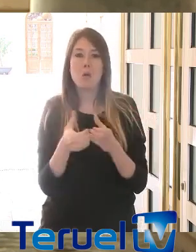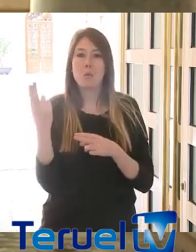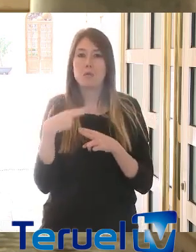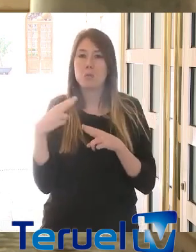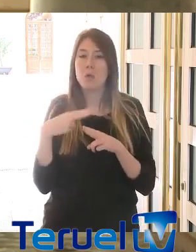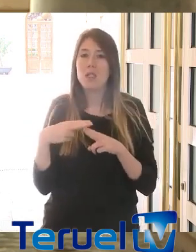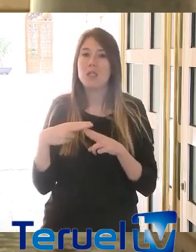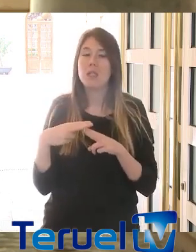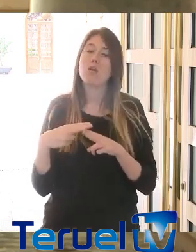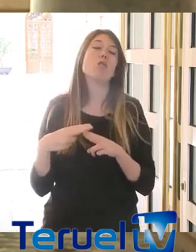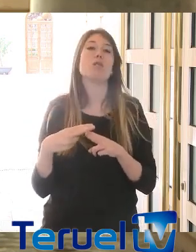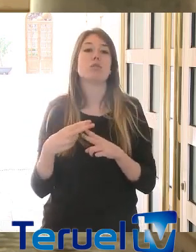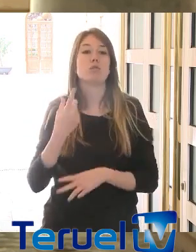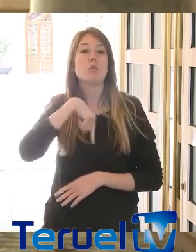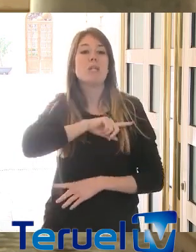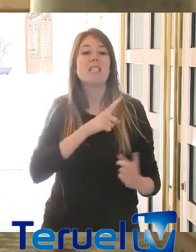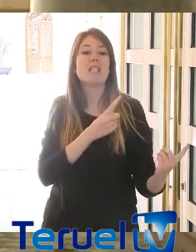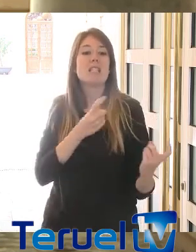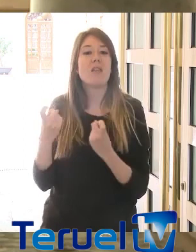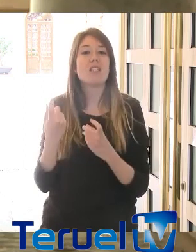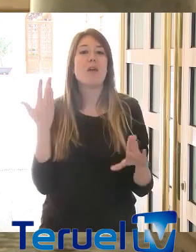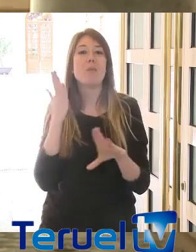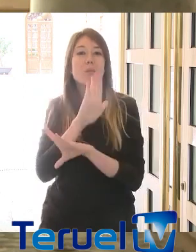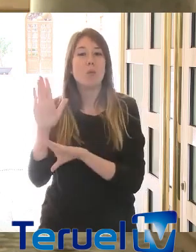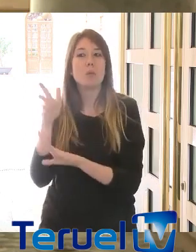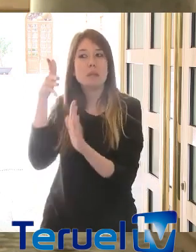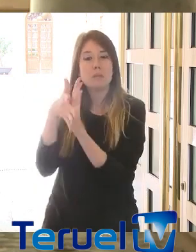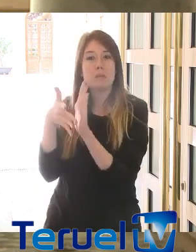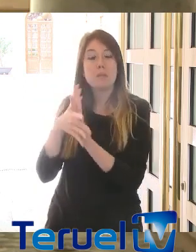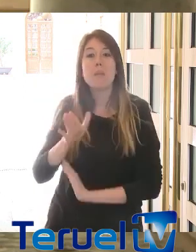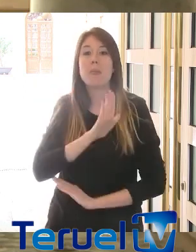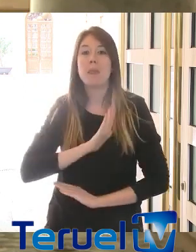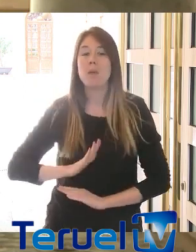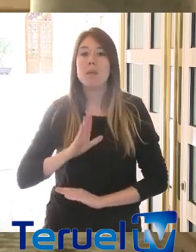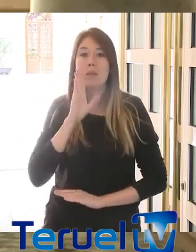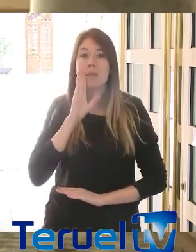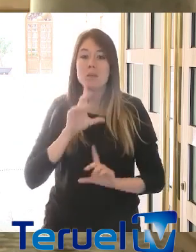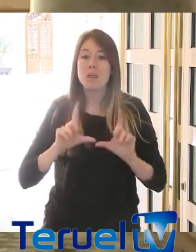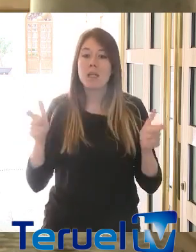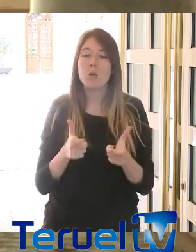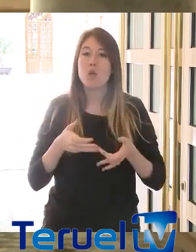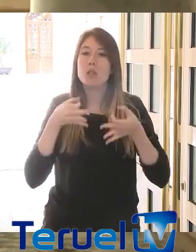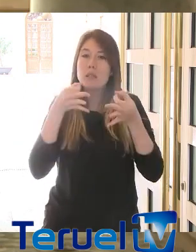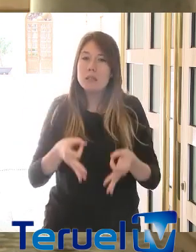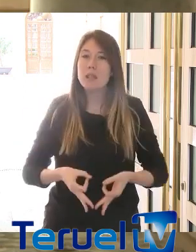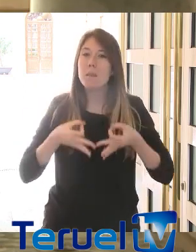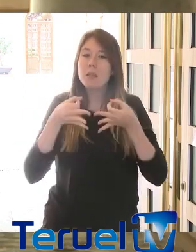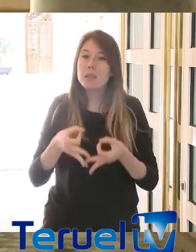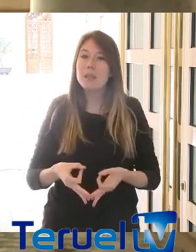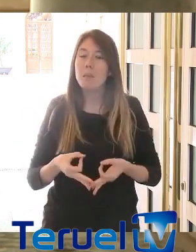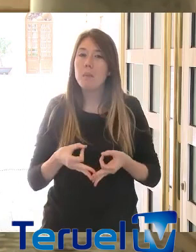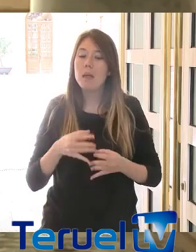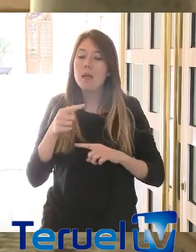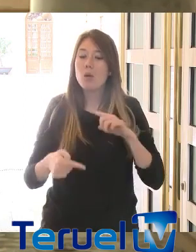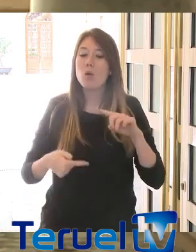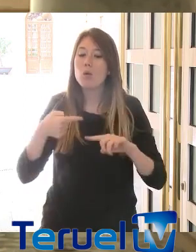lo que son nuestras necesidades y nuestras propuestas. Y, por lo esta reunión acaba siendo una visualización de esa